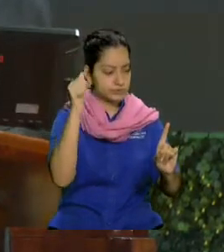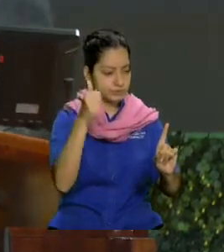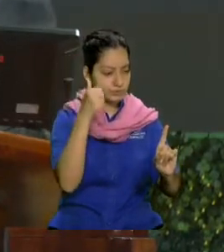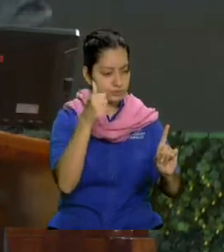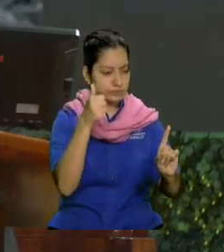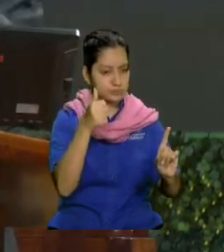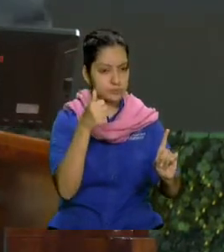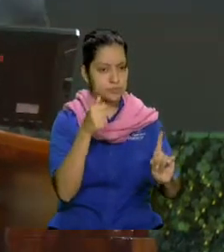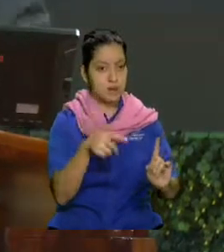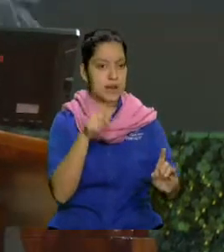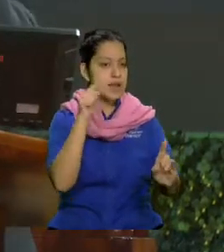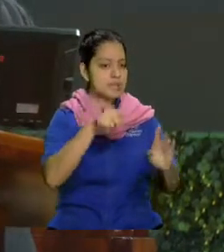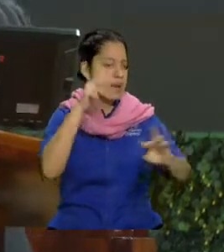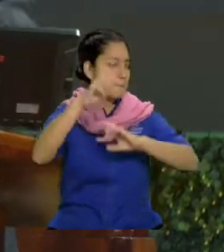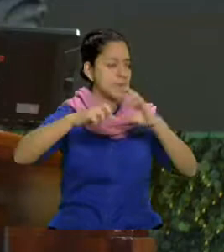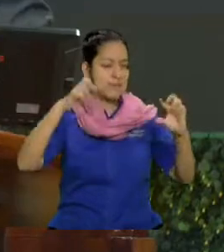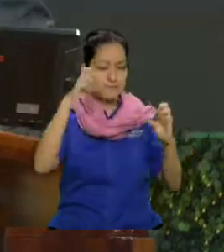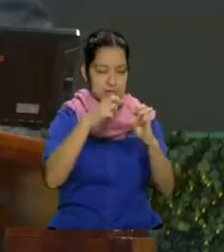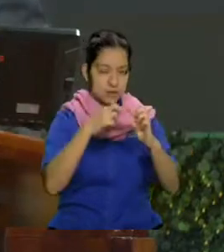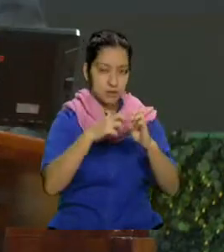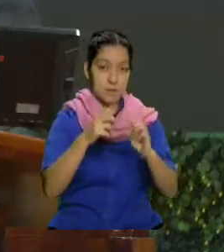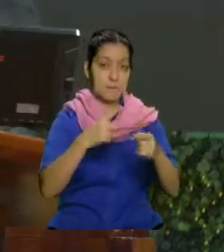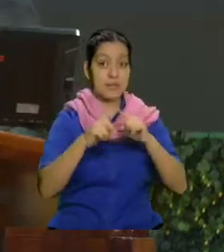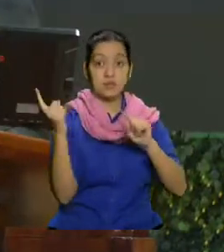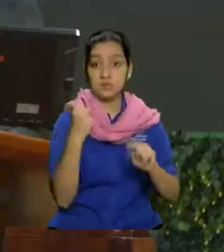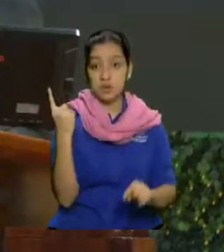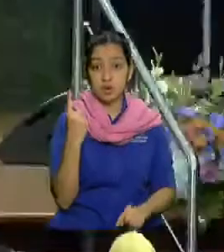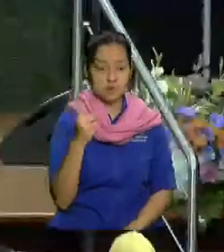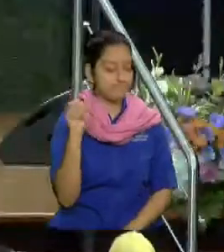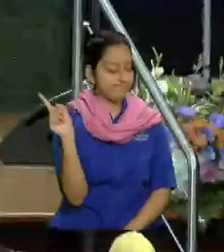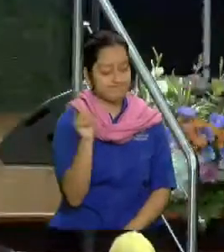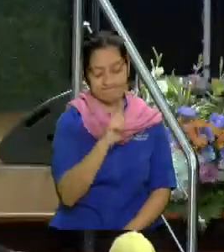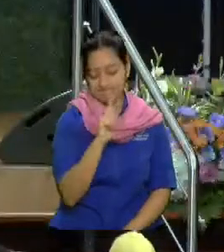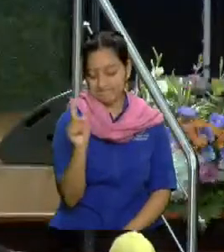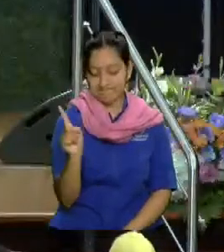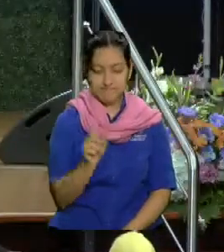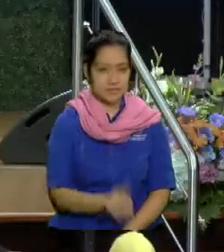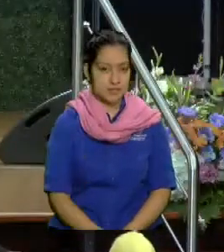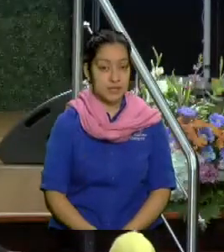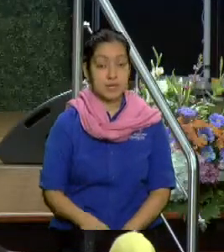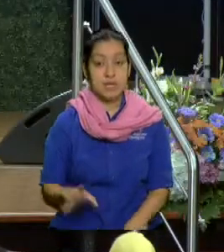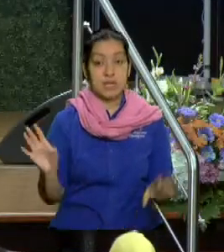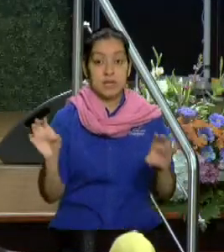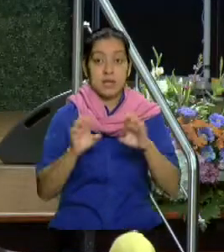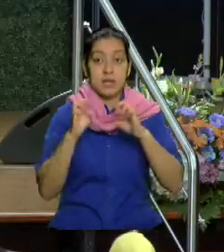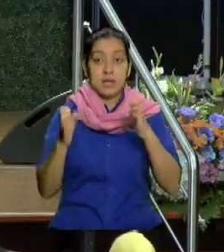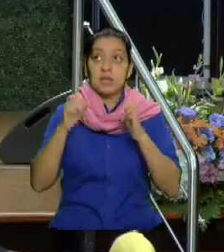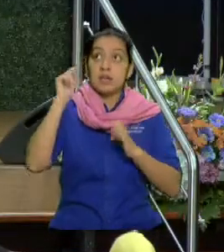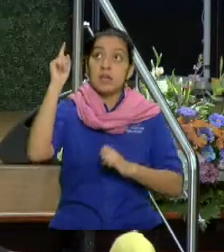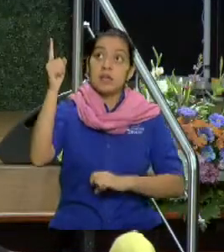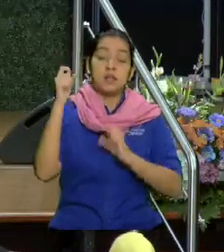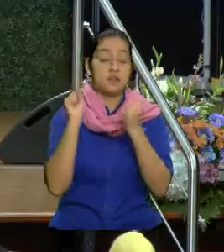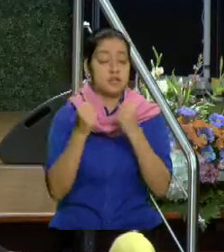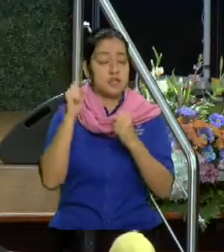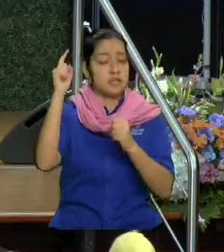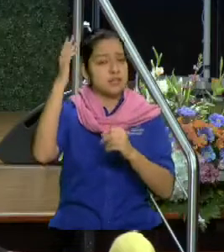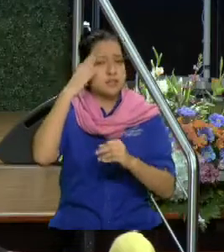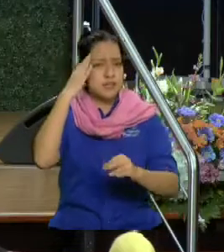Me salió perfecto, pero no es bueno que esté solo. Entonces, él nos hizo, él sabe algo, ¿no?